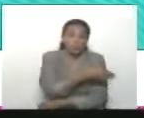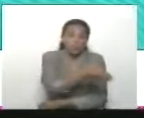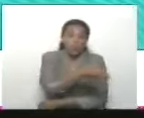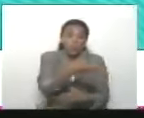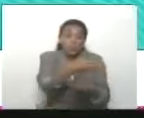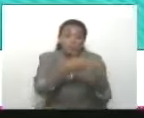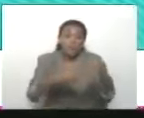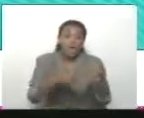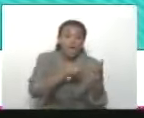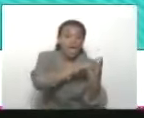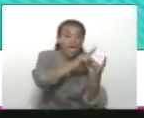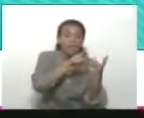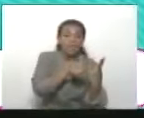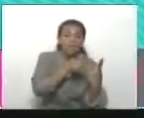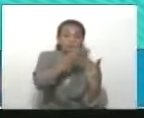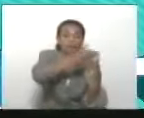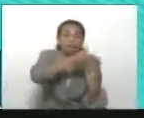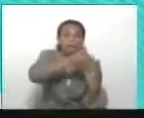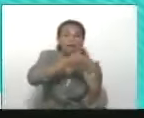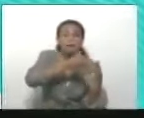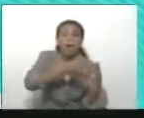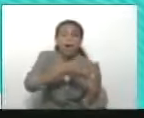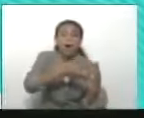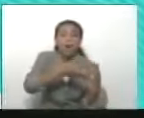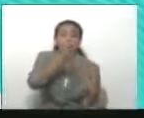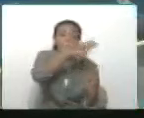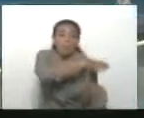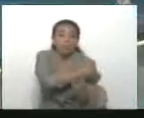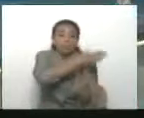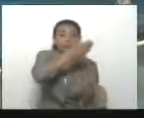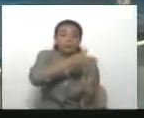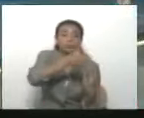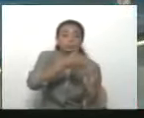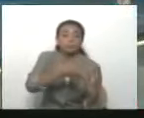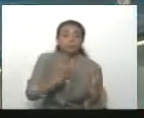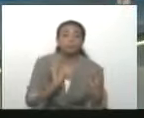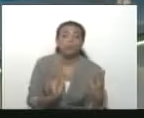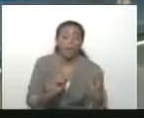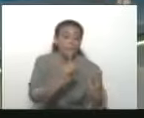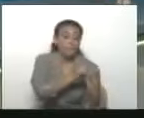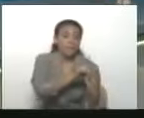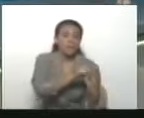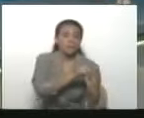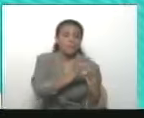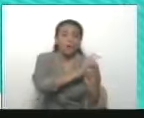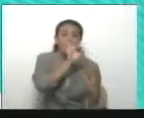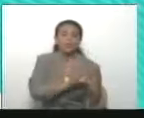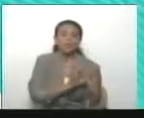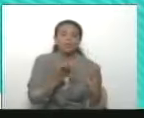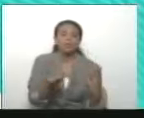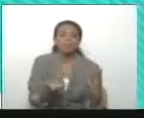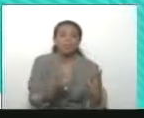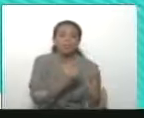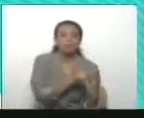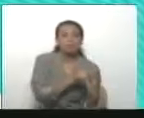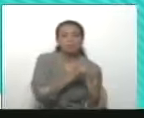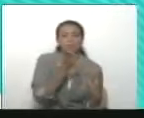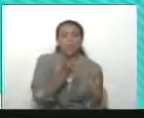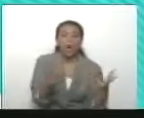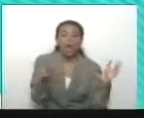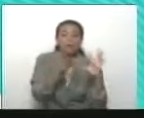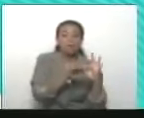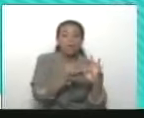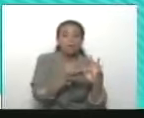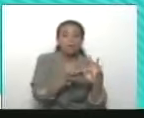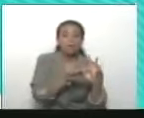dividieron en tres bloques, la oposición, las oposiciones. El primer bloque que llegó fue Alianza